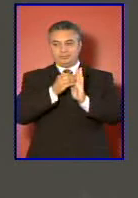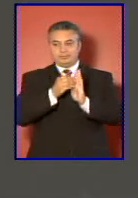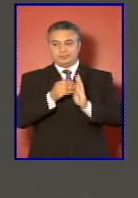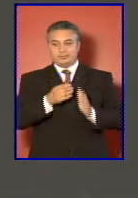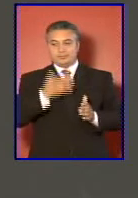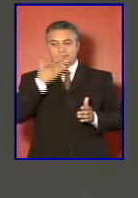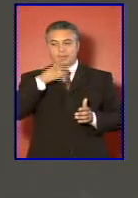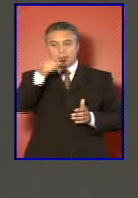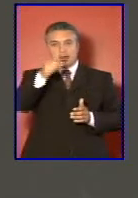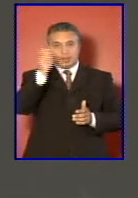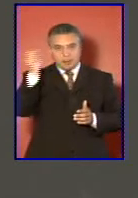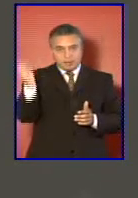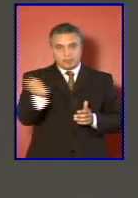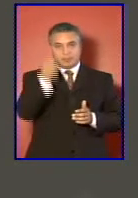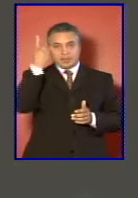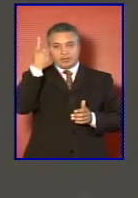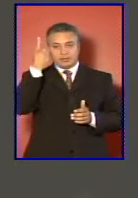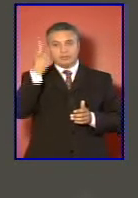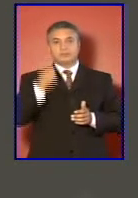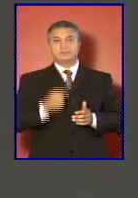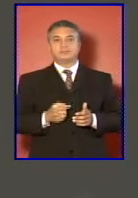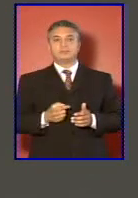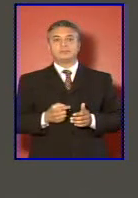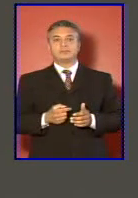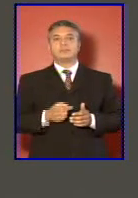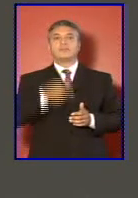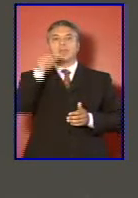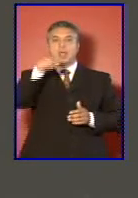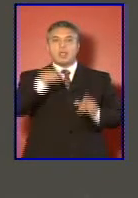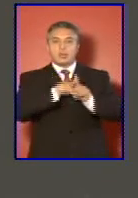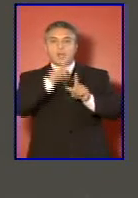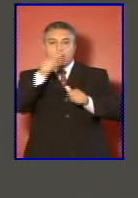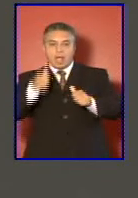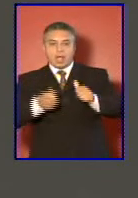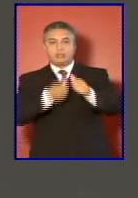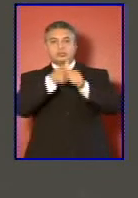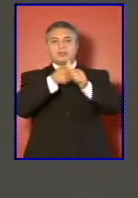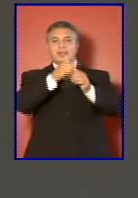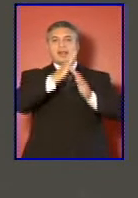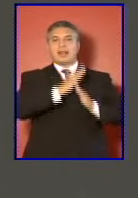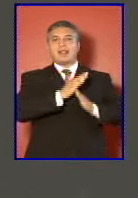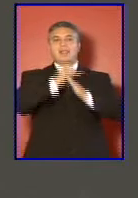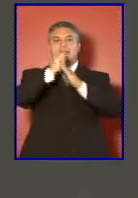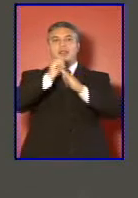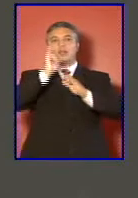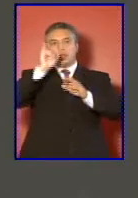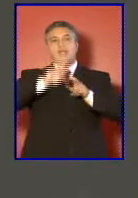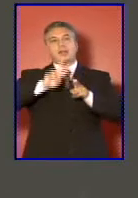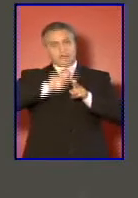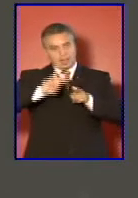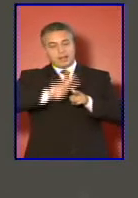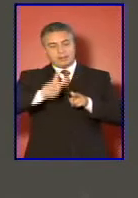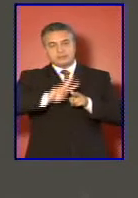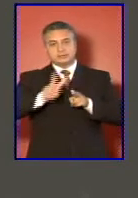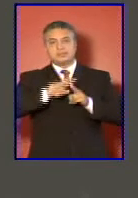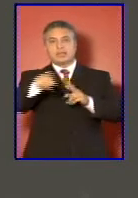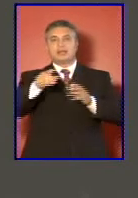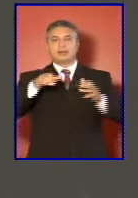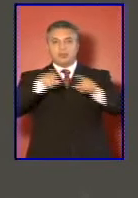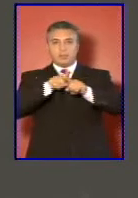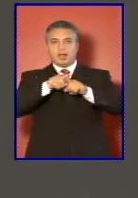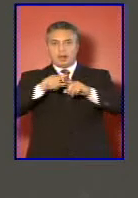Lo primero es asumir el liderazgo y realizar la